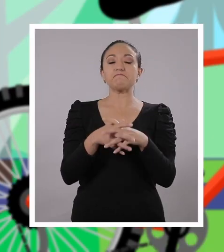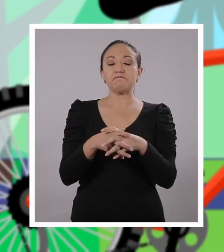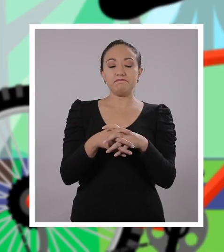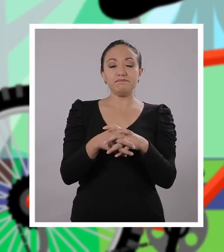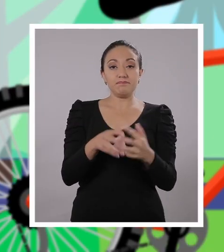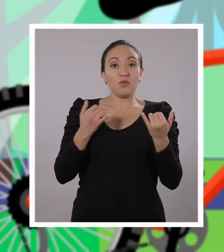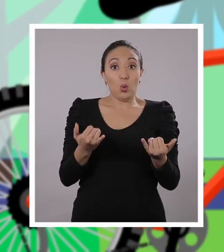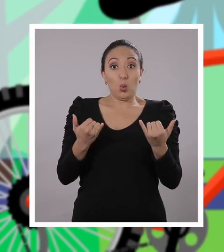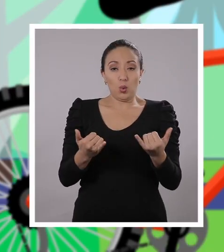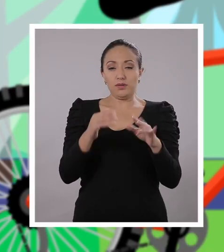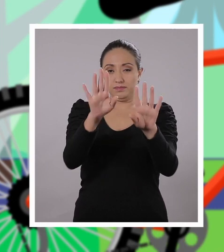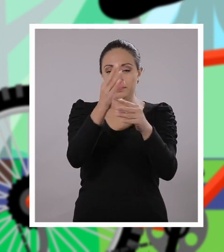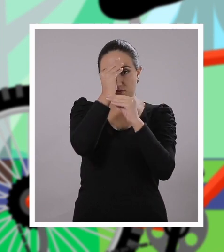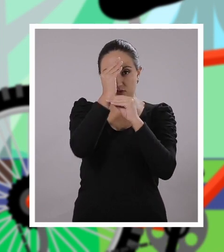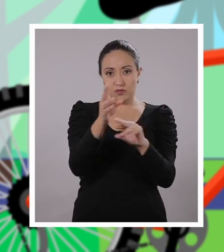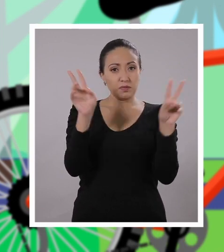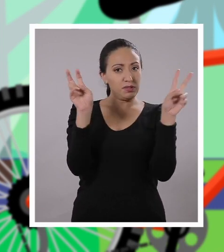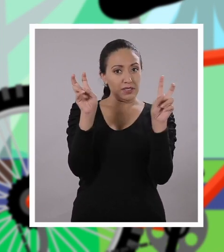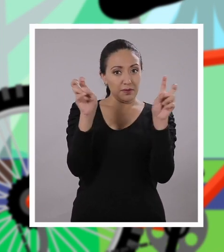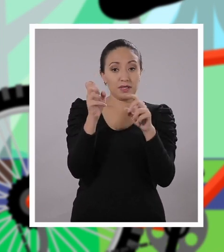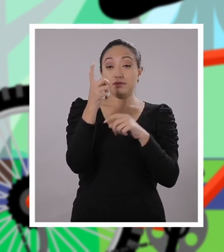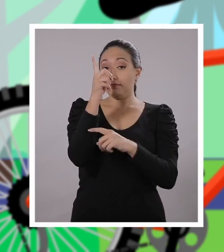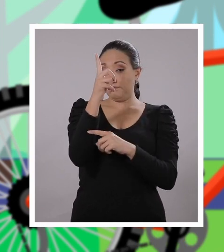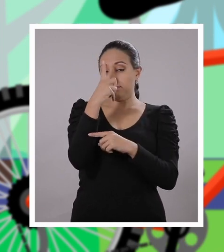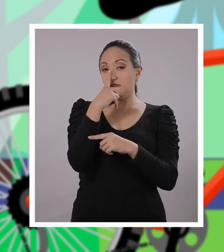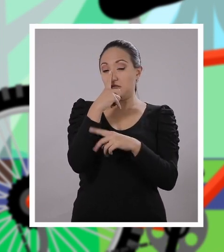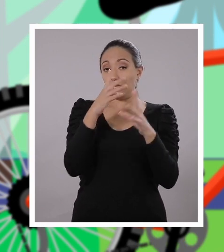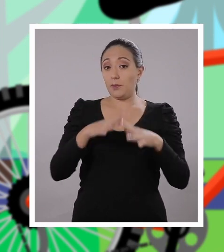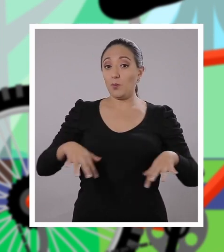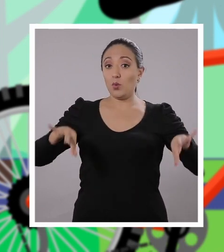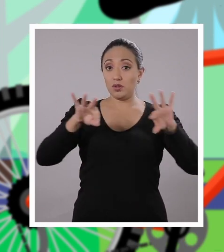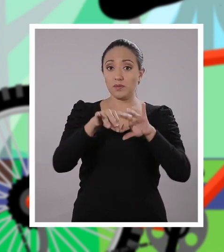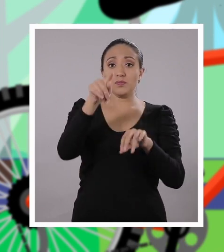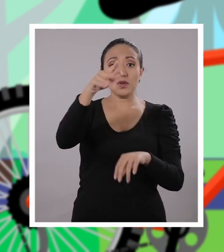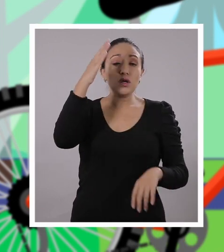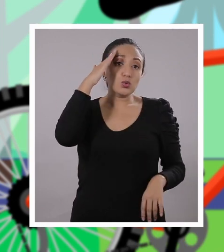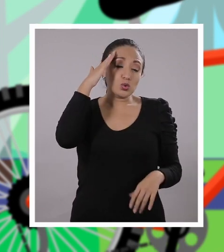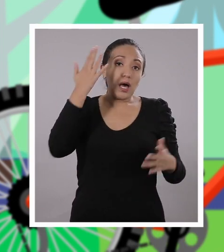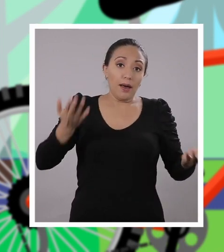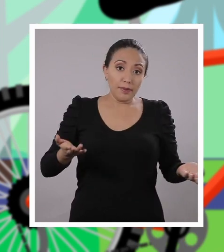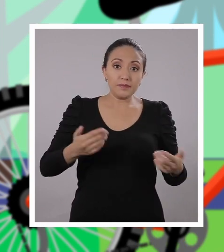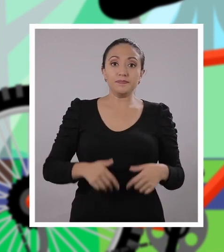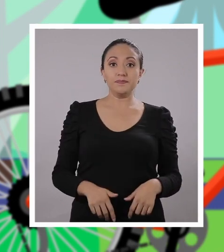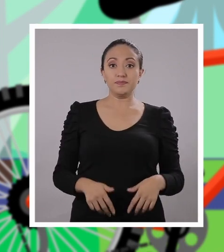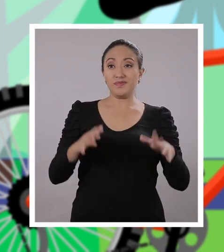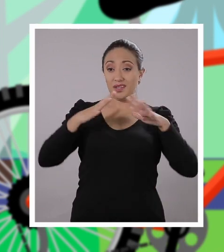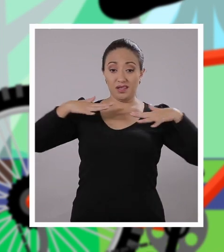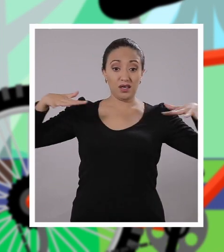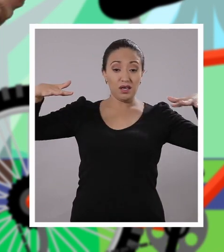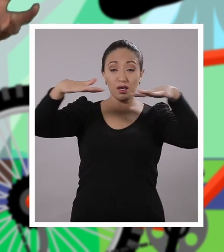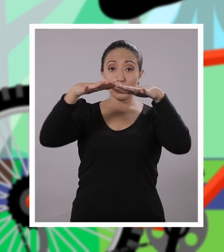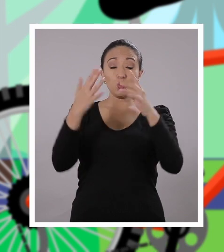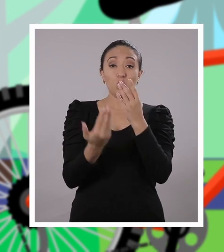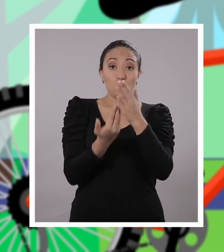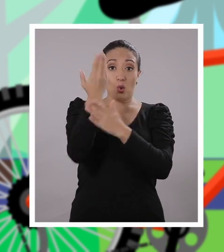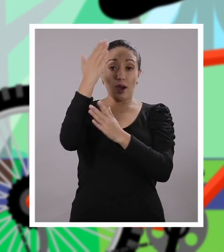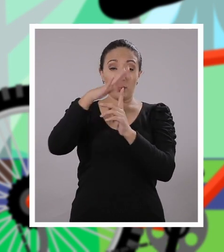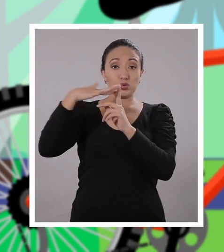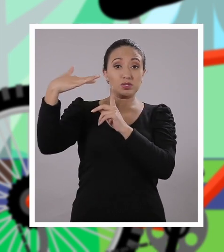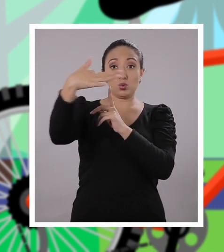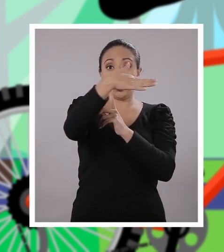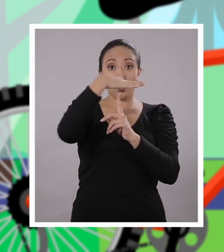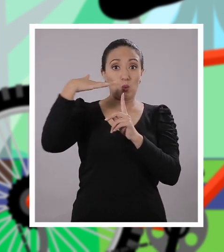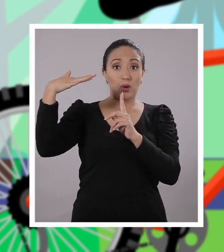Chicos y chicas, el día de hoy quiero comentarles acerca de un tema muy importante. Como ustedes saben, en este nuevo entorno,